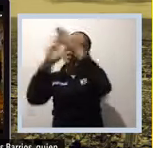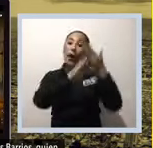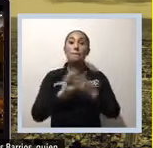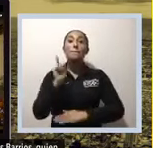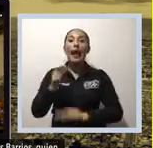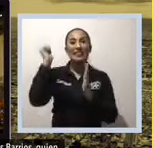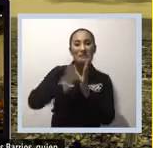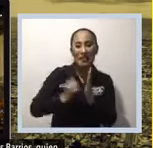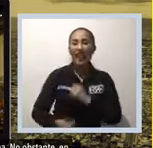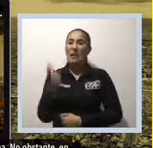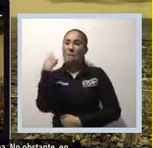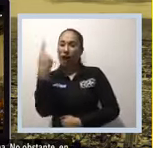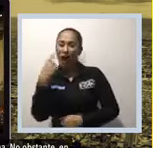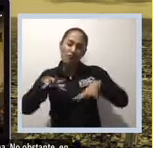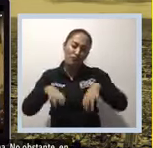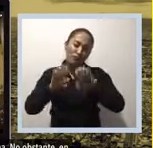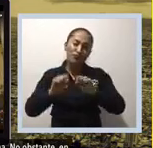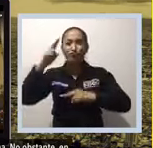hecho un tapia y ladrillo.